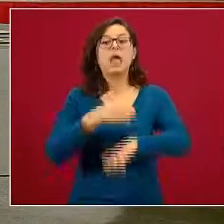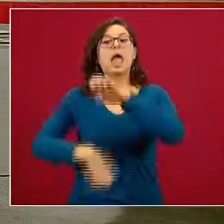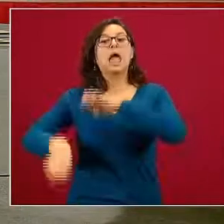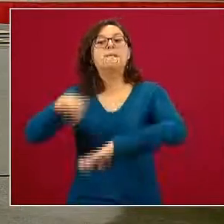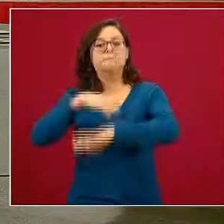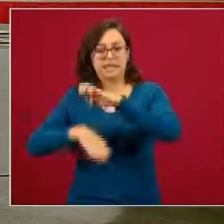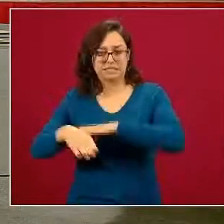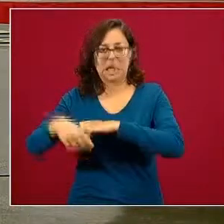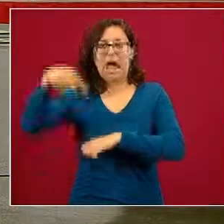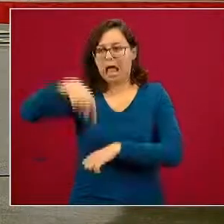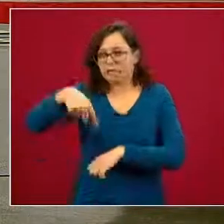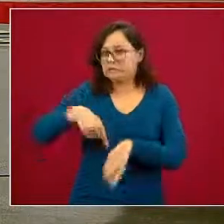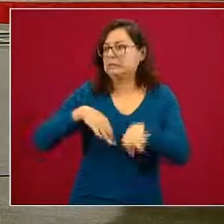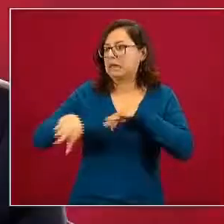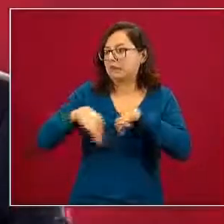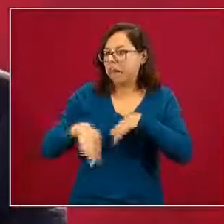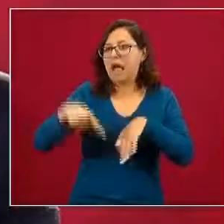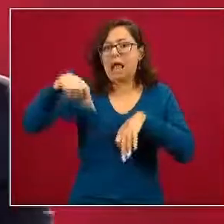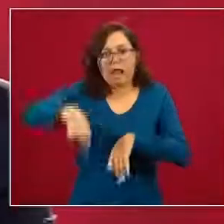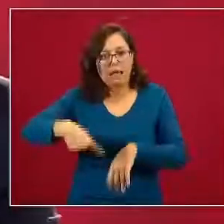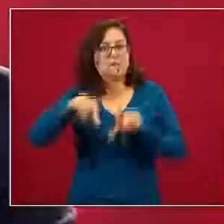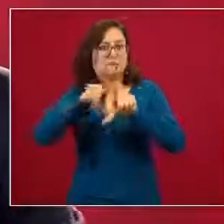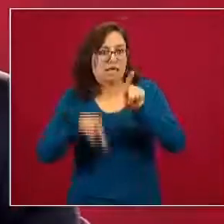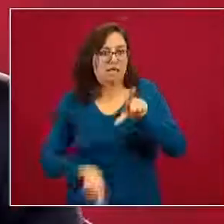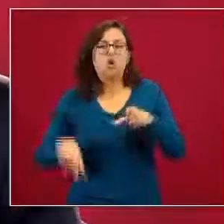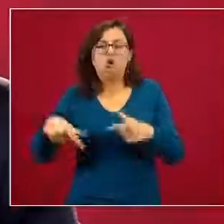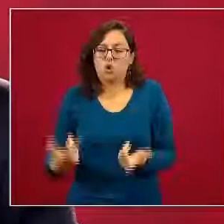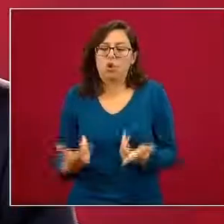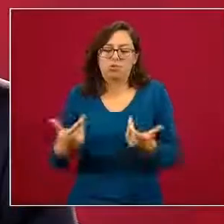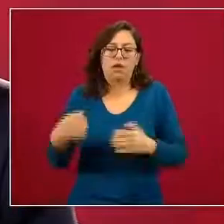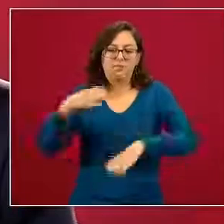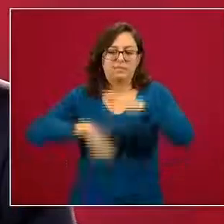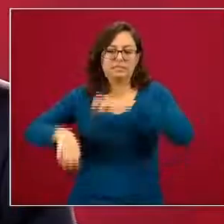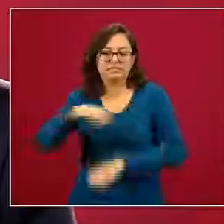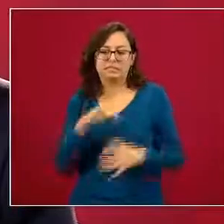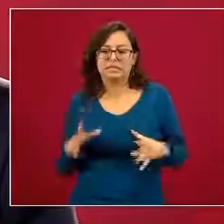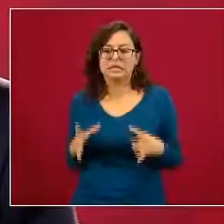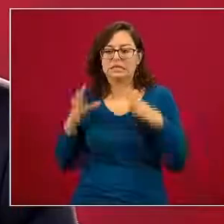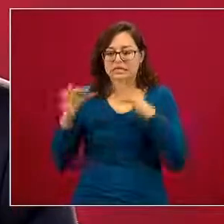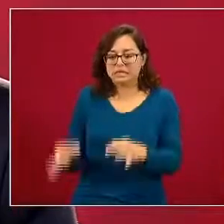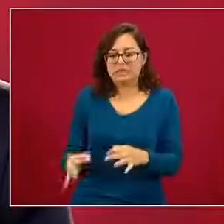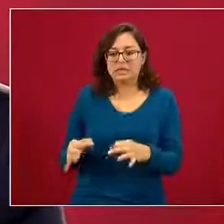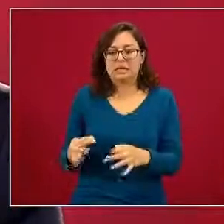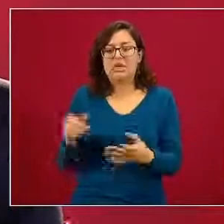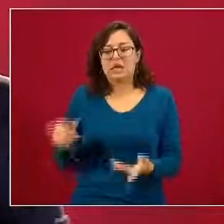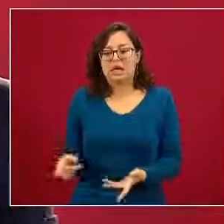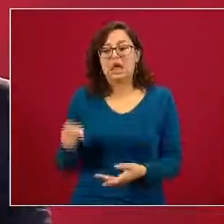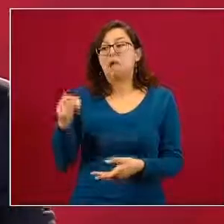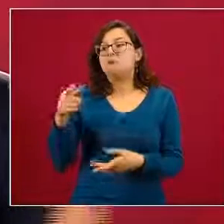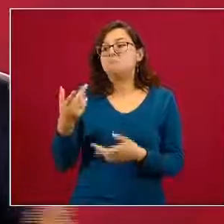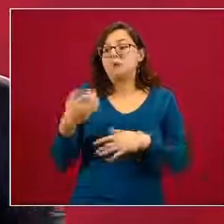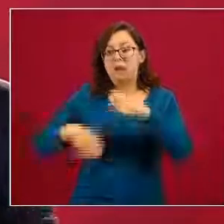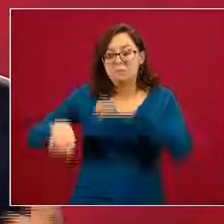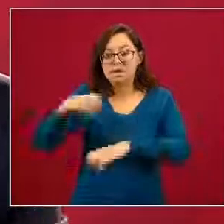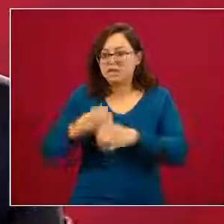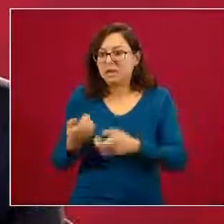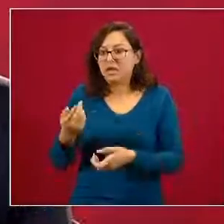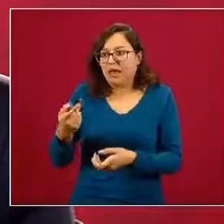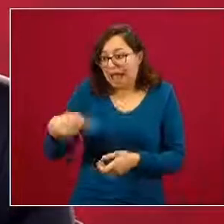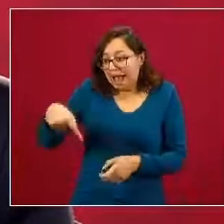cuyo capital y domicilio fiscal están en México es una compañía que se llama Landsteiner Scientific que tiene